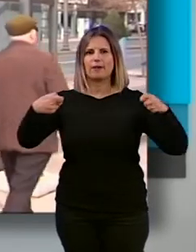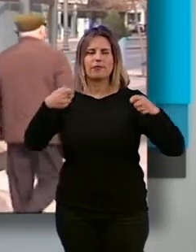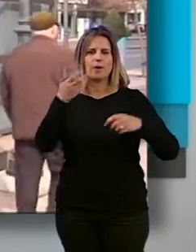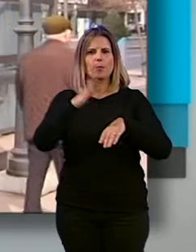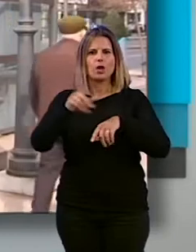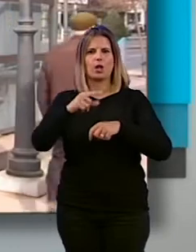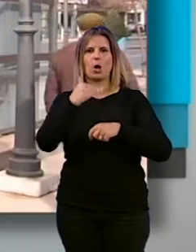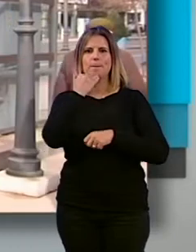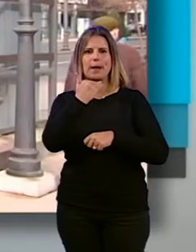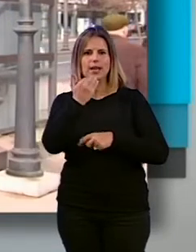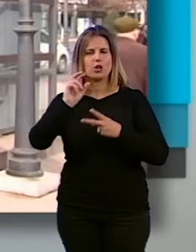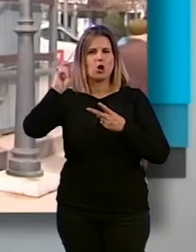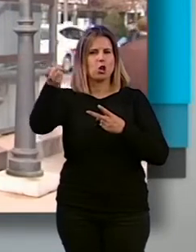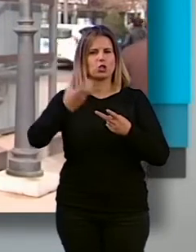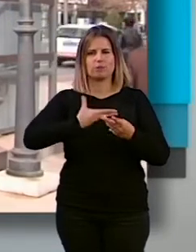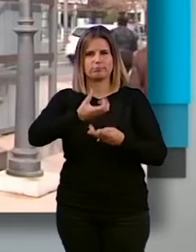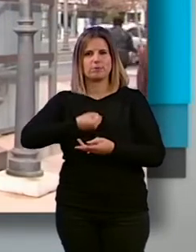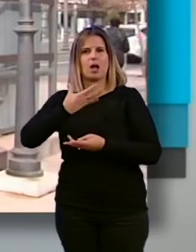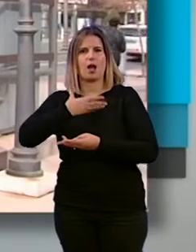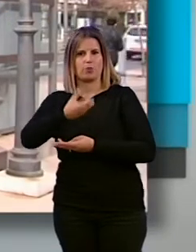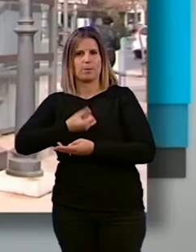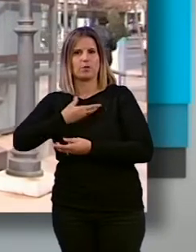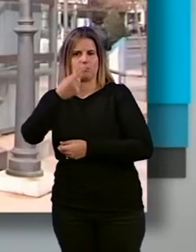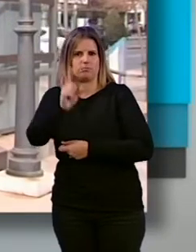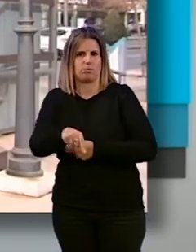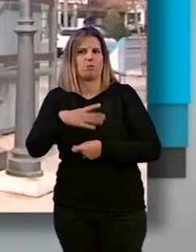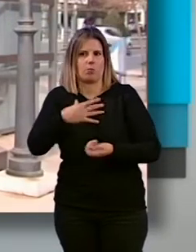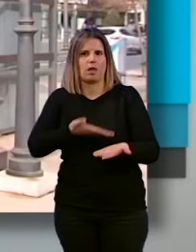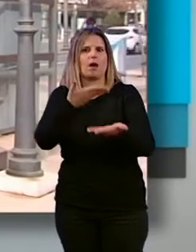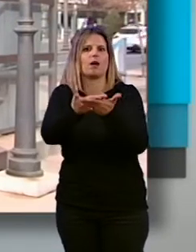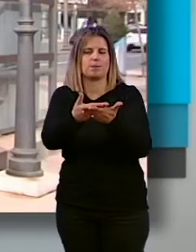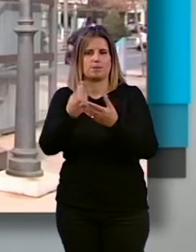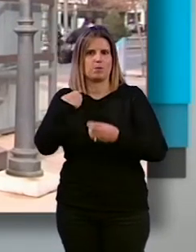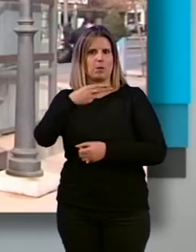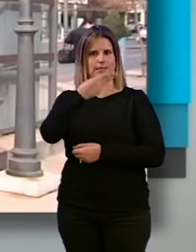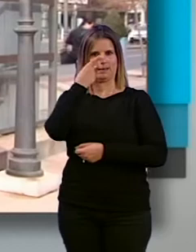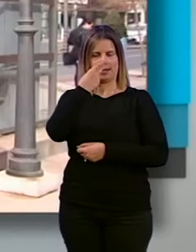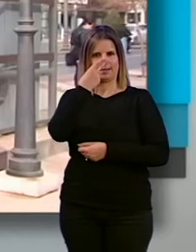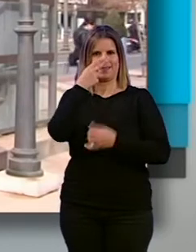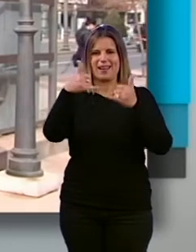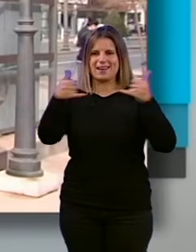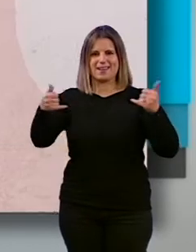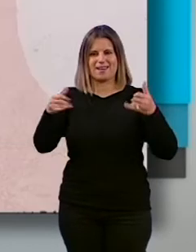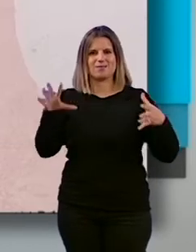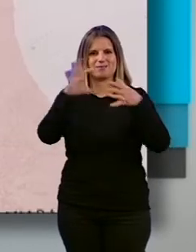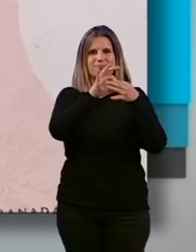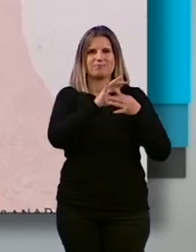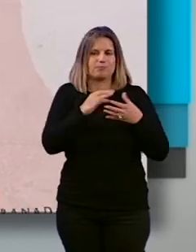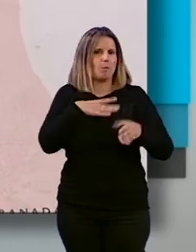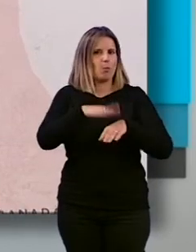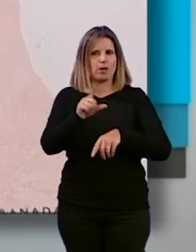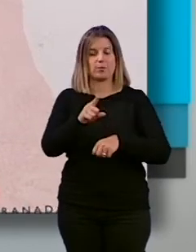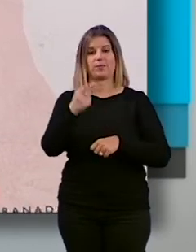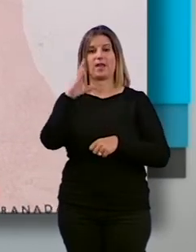no hablar de peligro de otros ayuntamientos que también podríamos plantear y de manera interesante líneas coordinadas de transporte. Además,